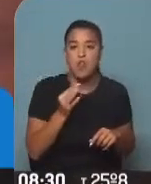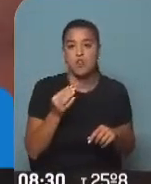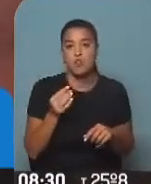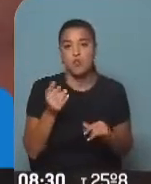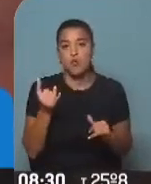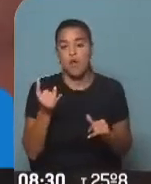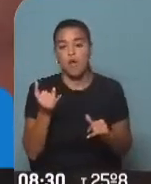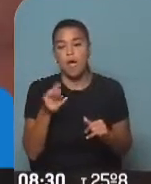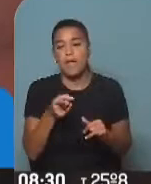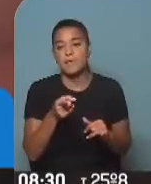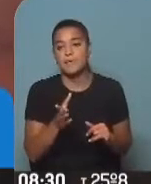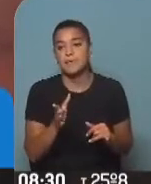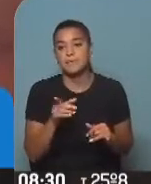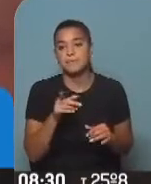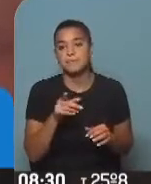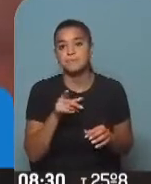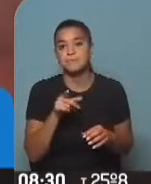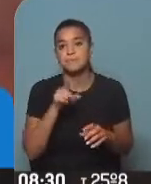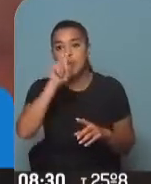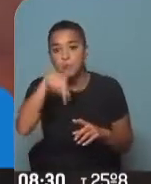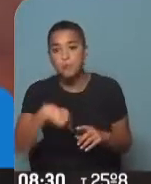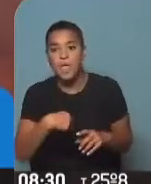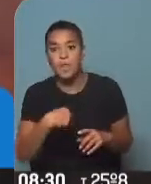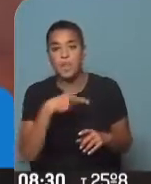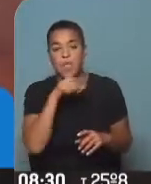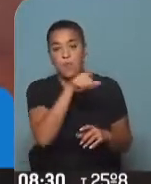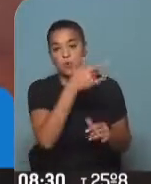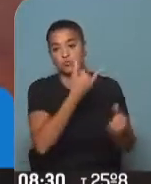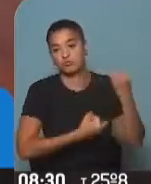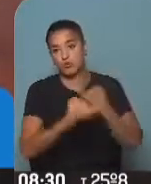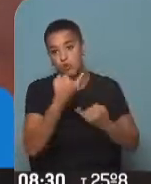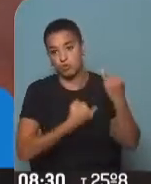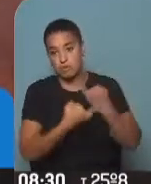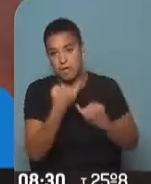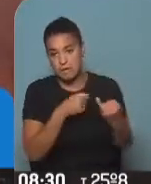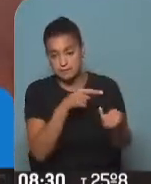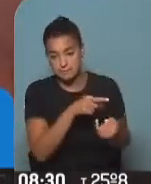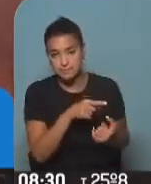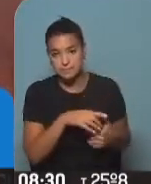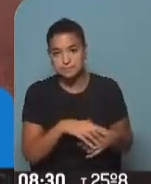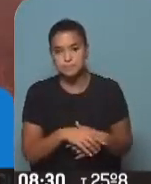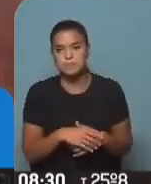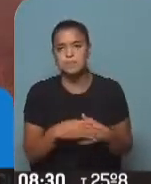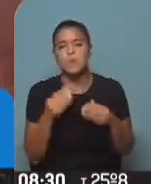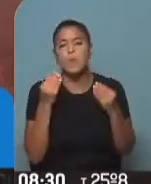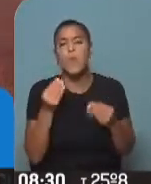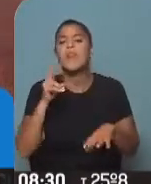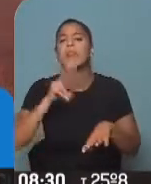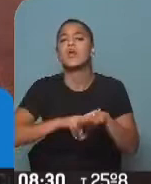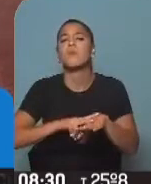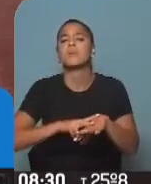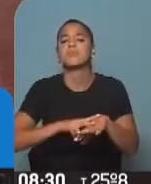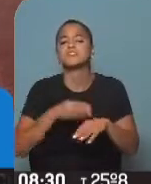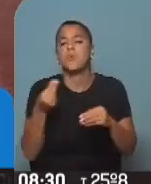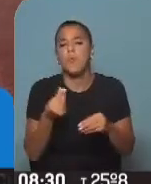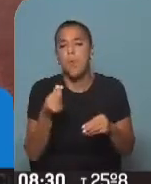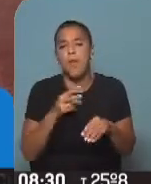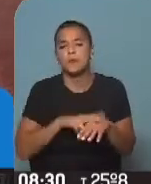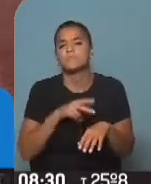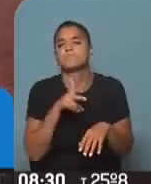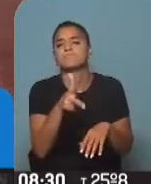más preocupante, tiene las derivaciones que vos nos estás marcando. ¿Cuál es la recomendación? Para